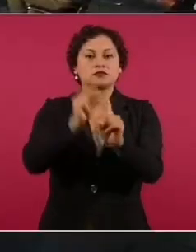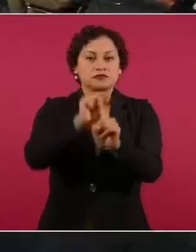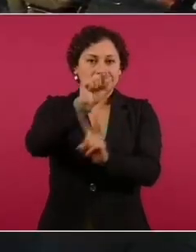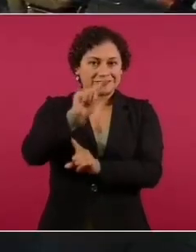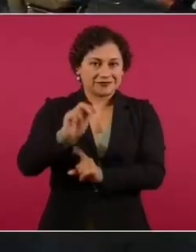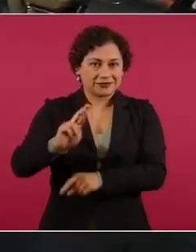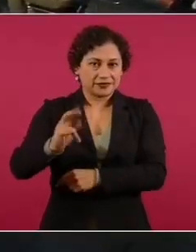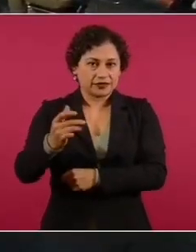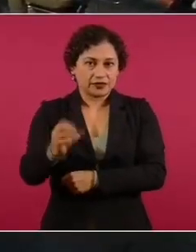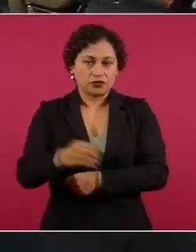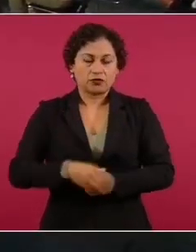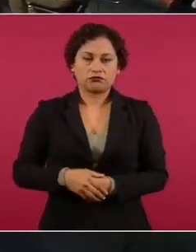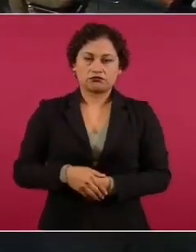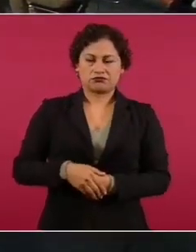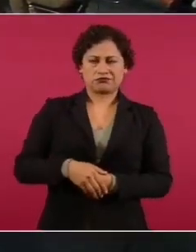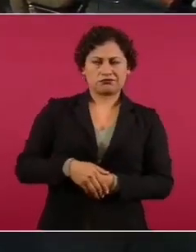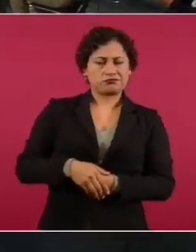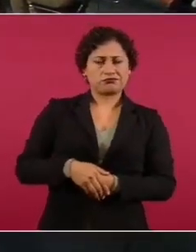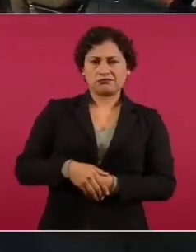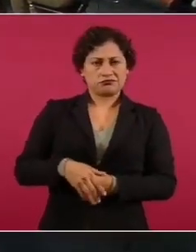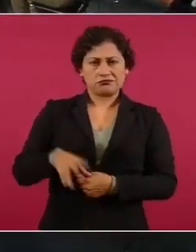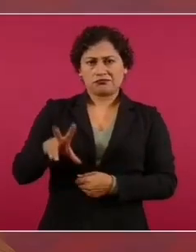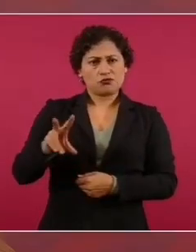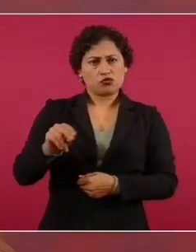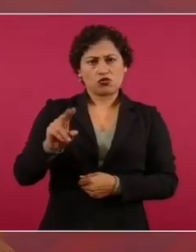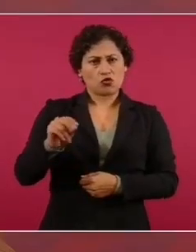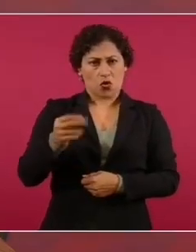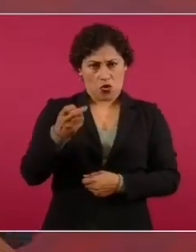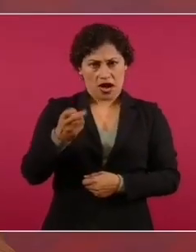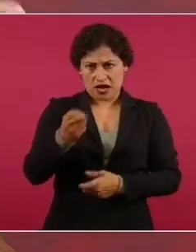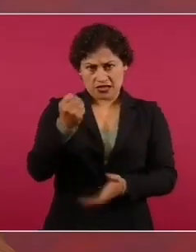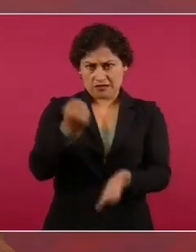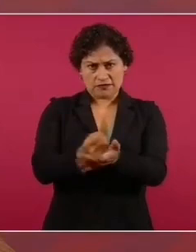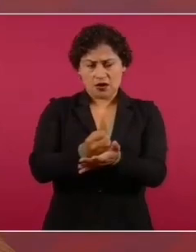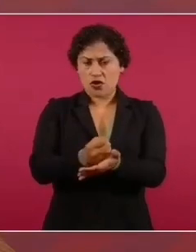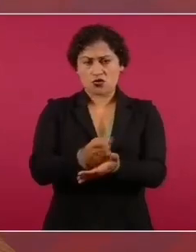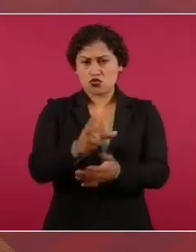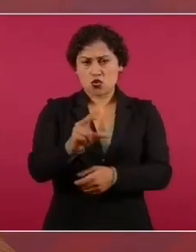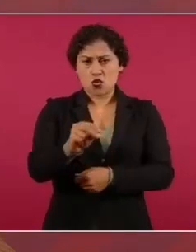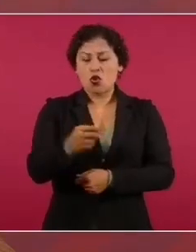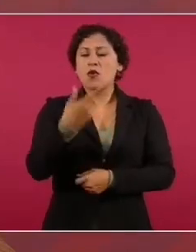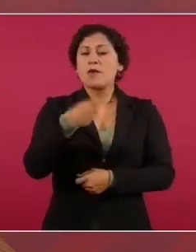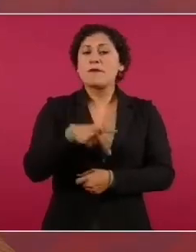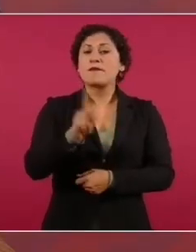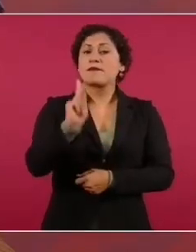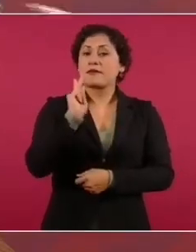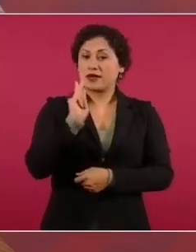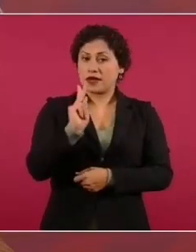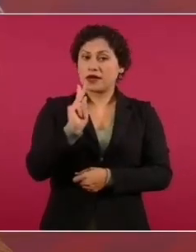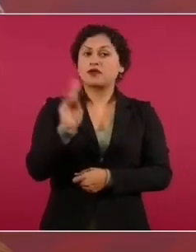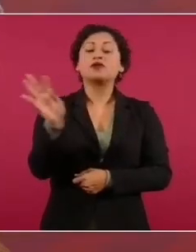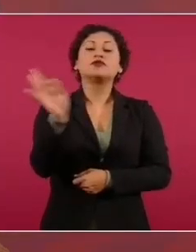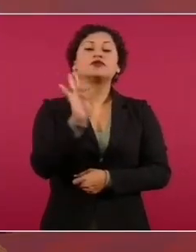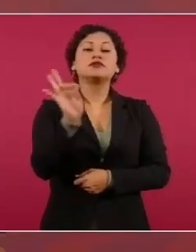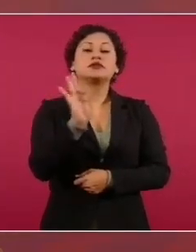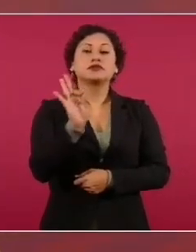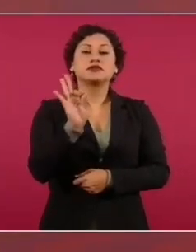No, no, hay precio de garantía, pero sí, si abrimos,